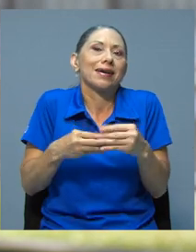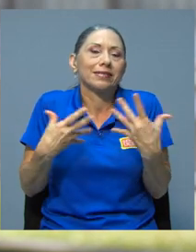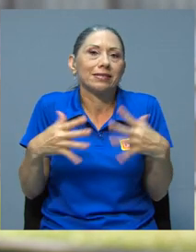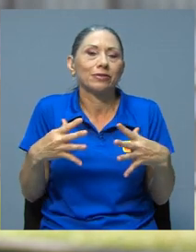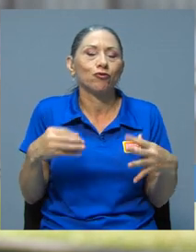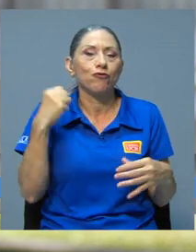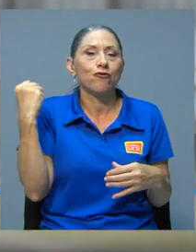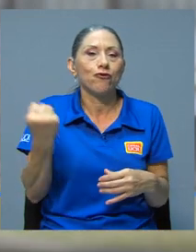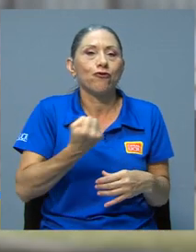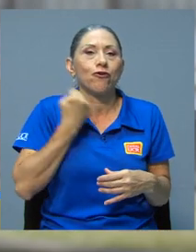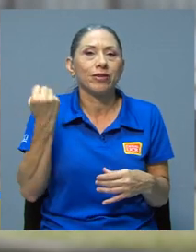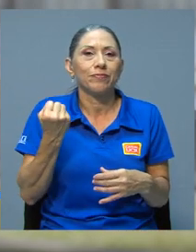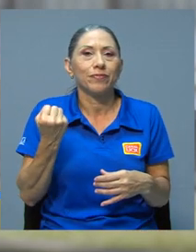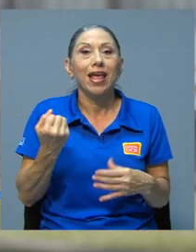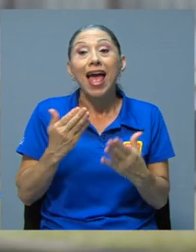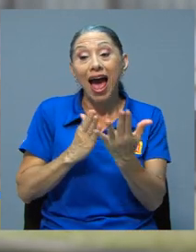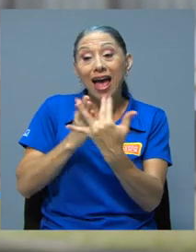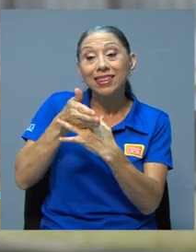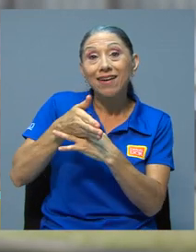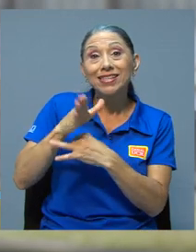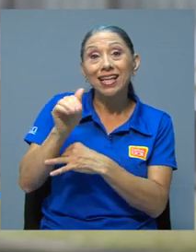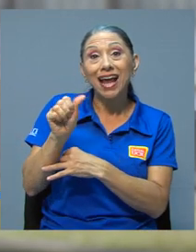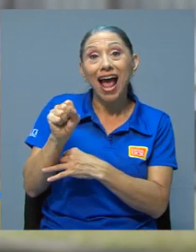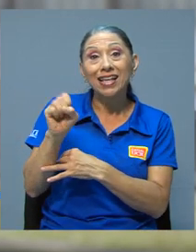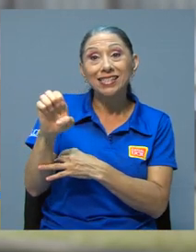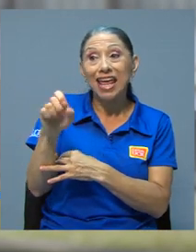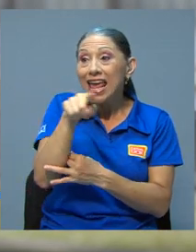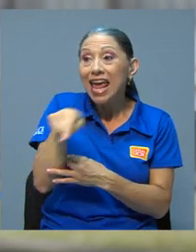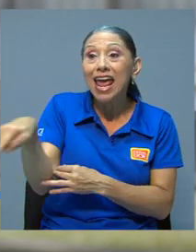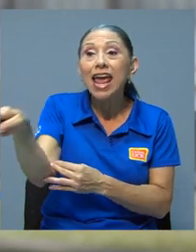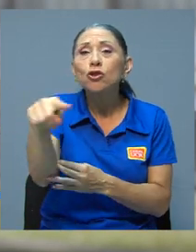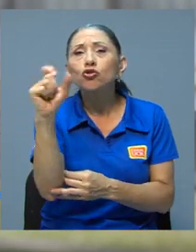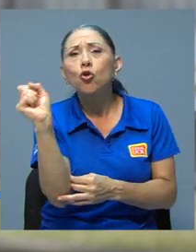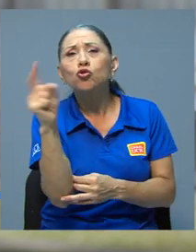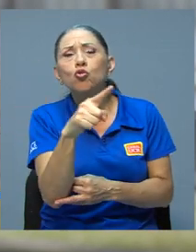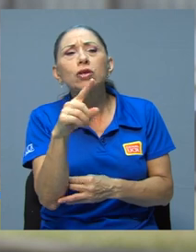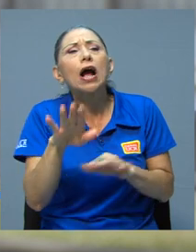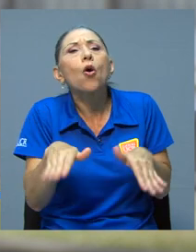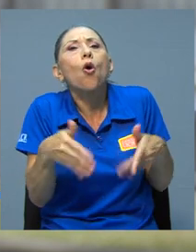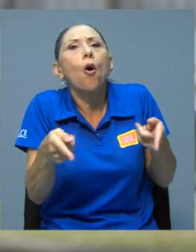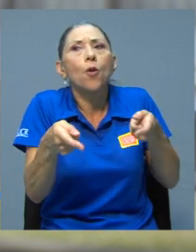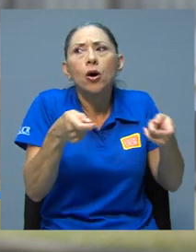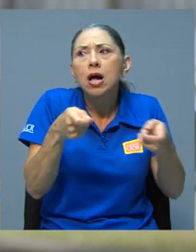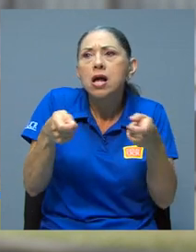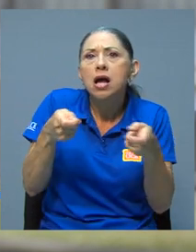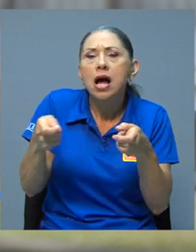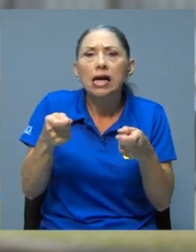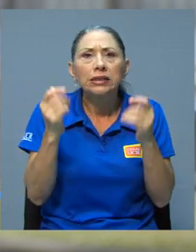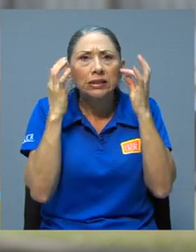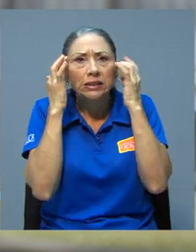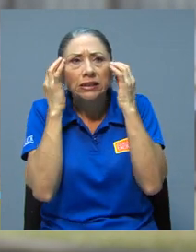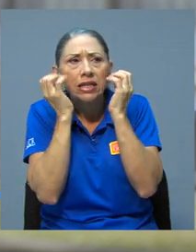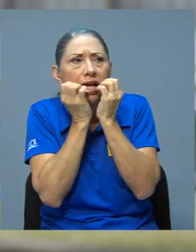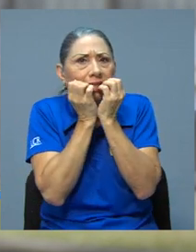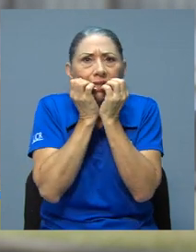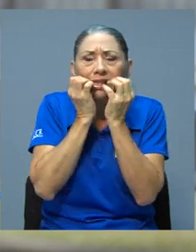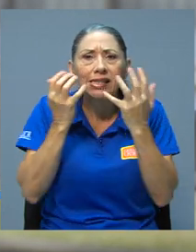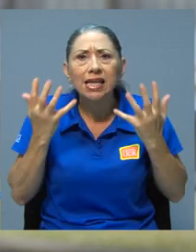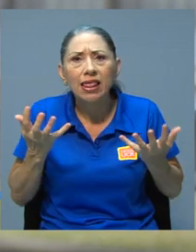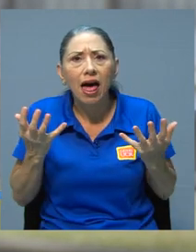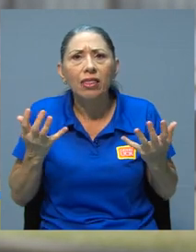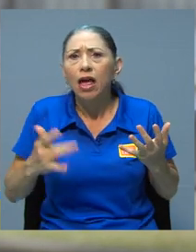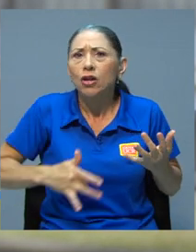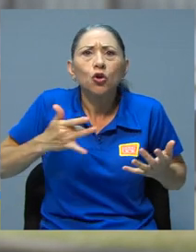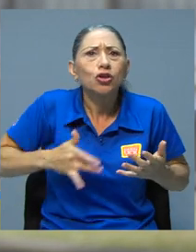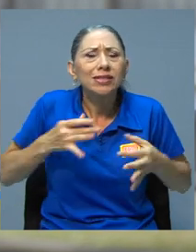Uno de los temas de consulta a través de los CASES es precisamente ese manejo de ansiedad, el no